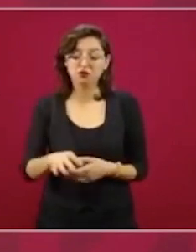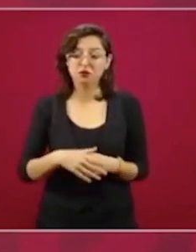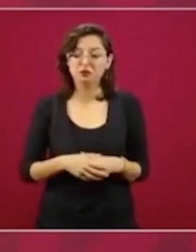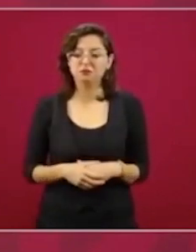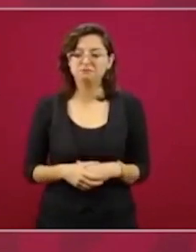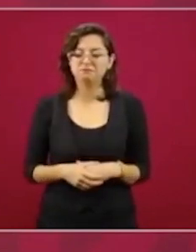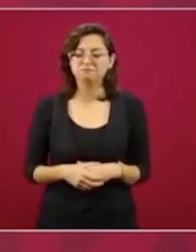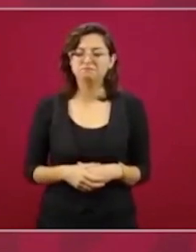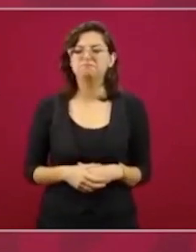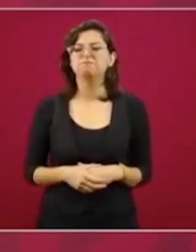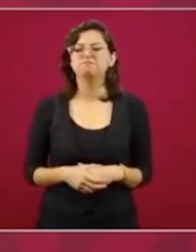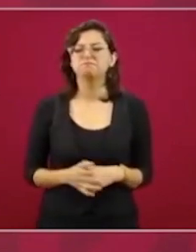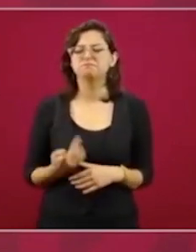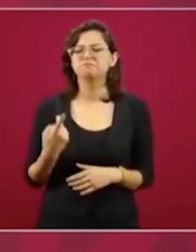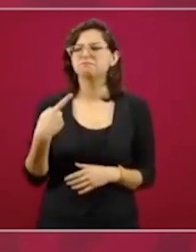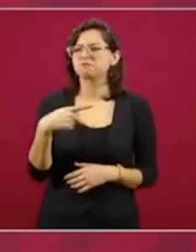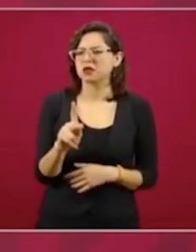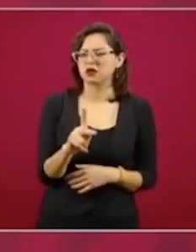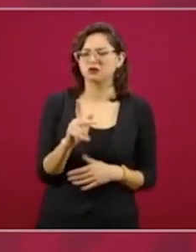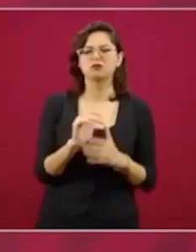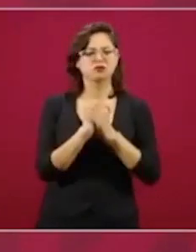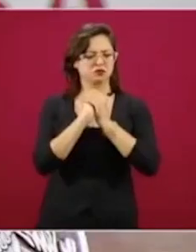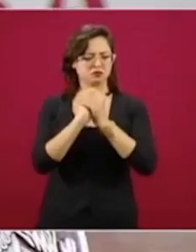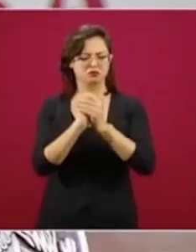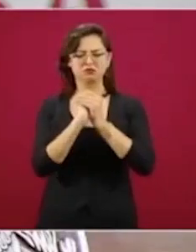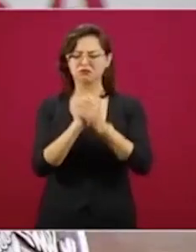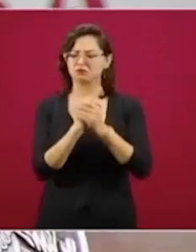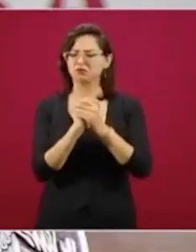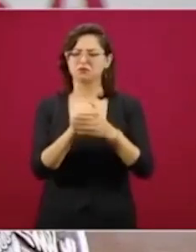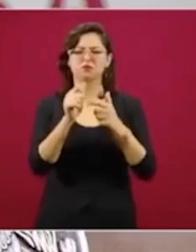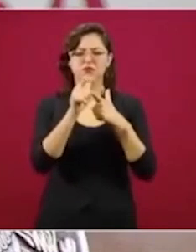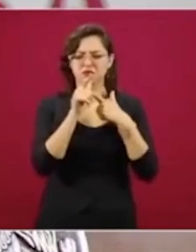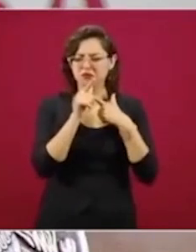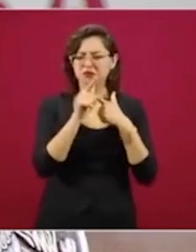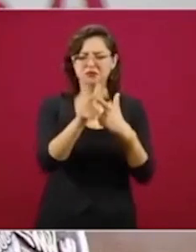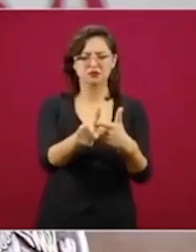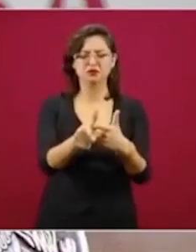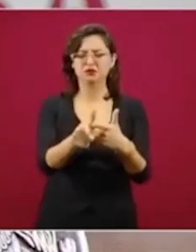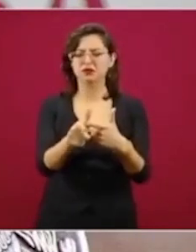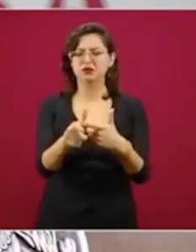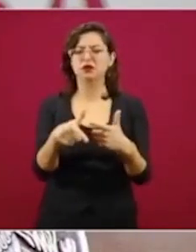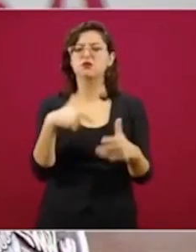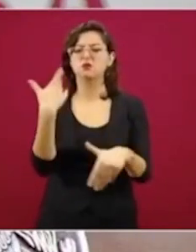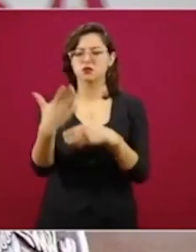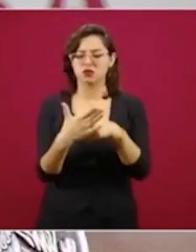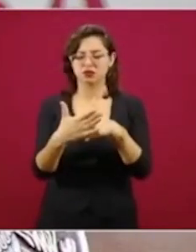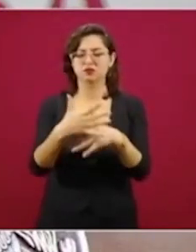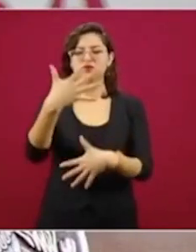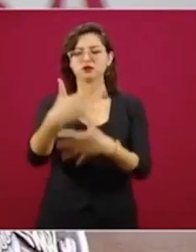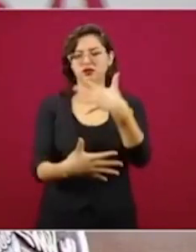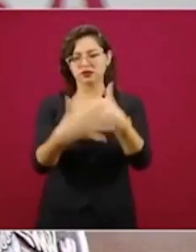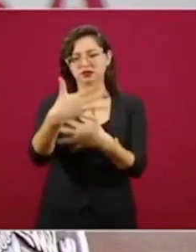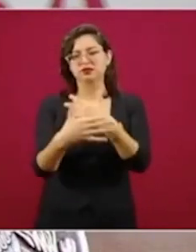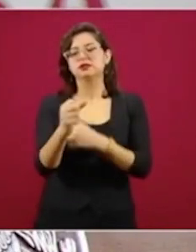va a rifar y queremos hacerlo el 15 de septiembre.